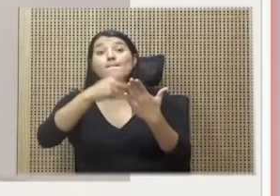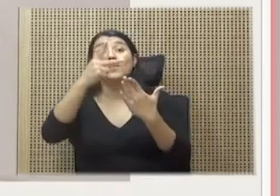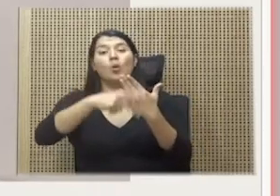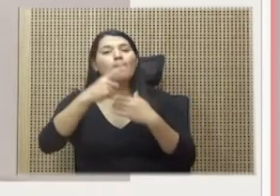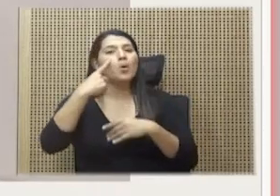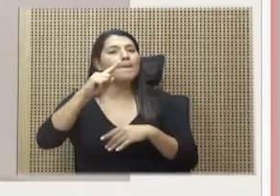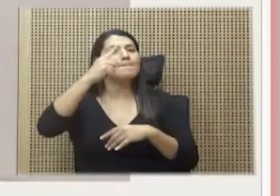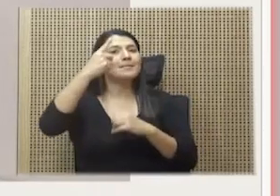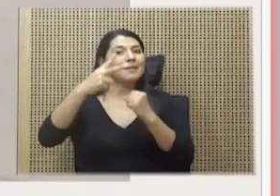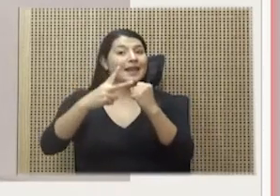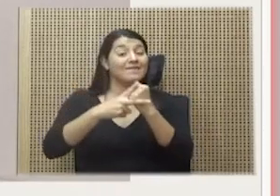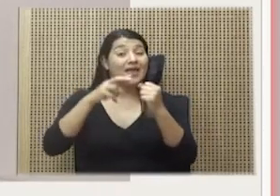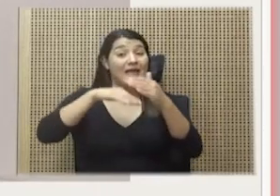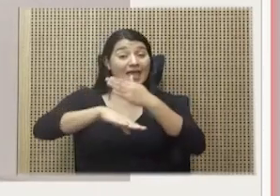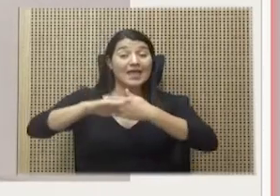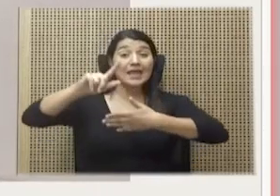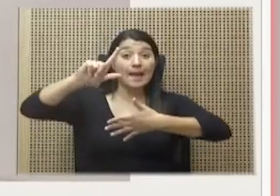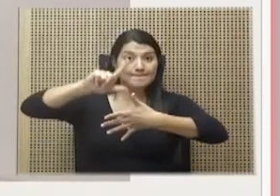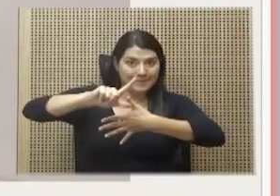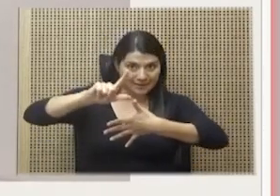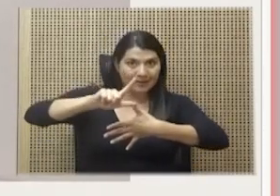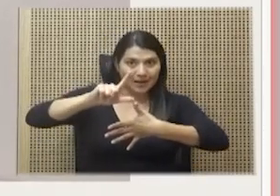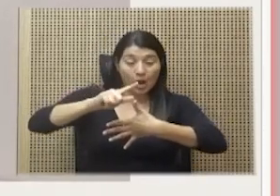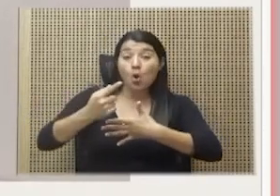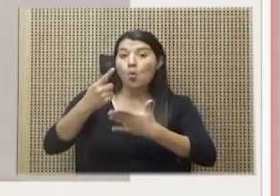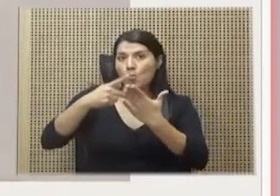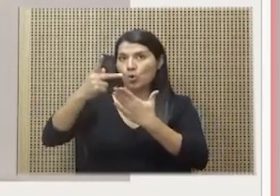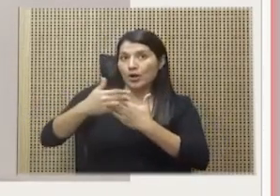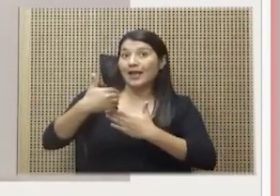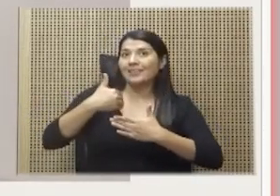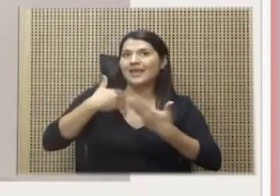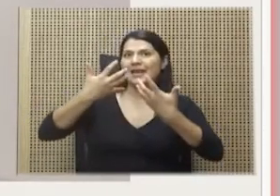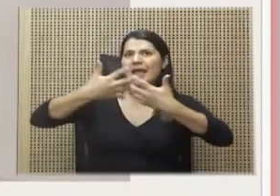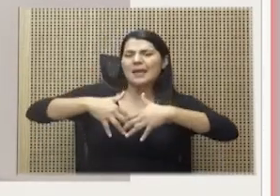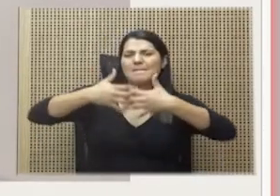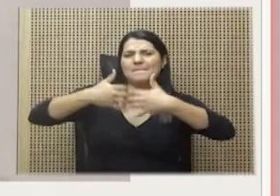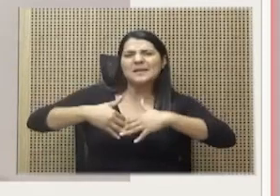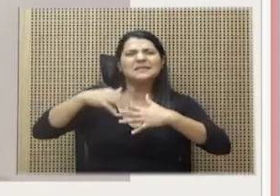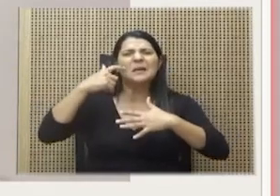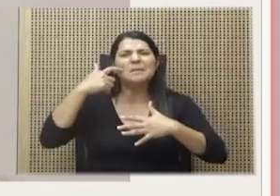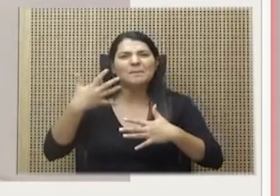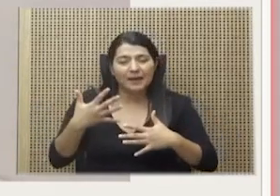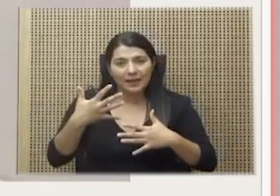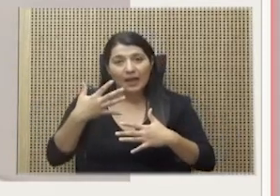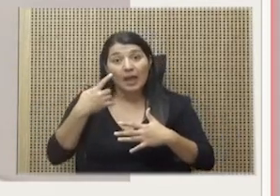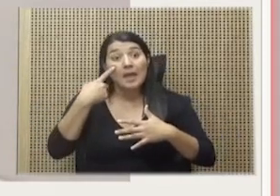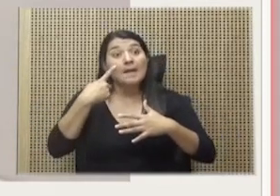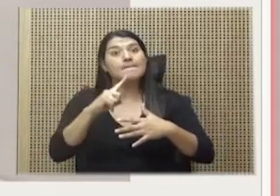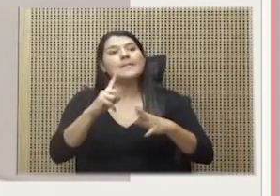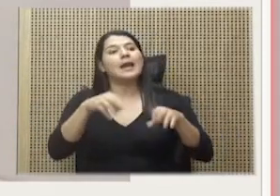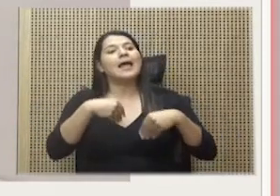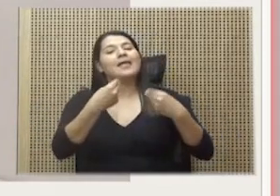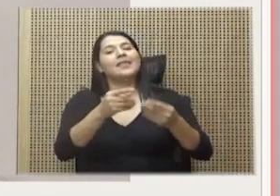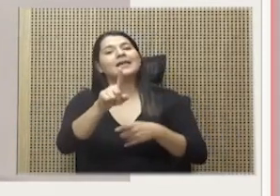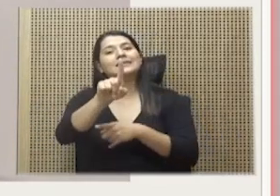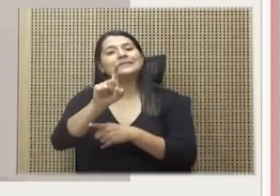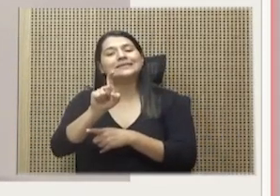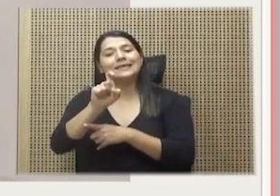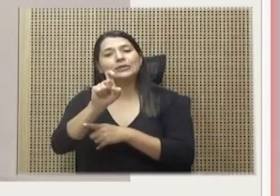vez en América Latina de esta empresa para abrir 185 puestos de trabajo